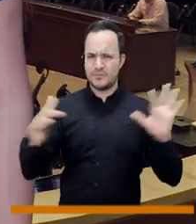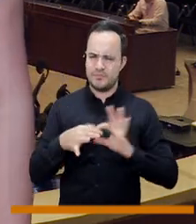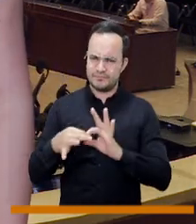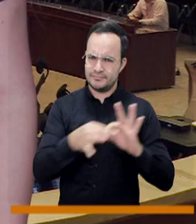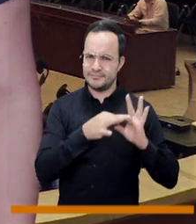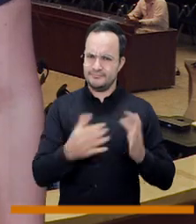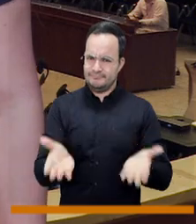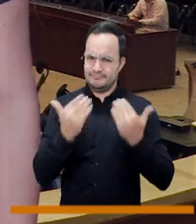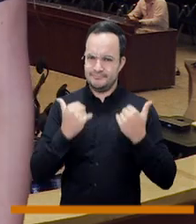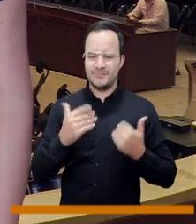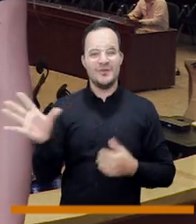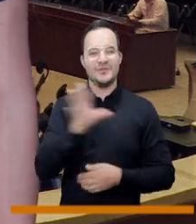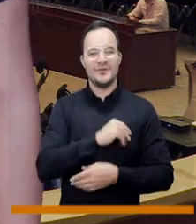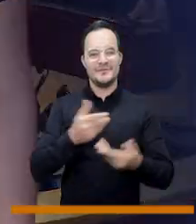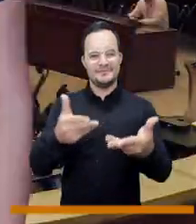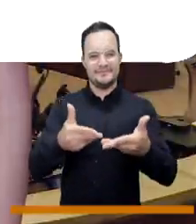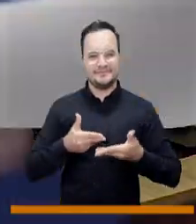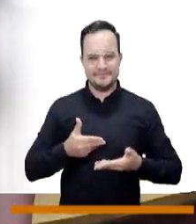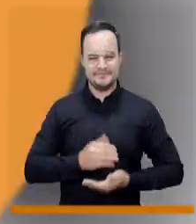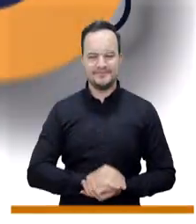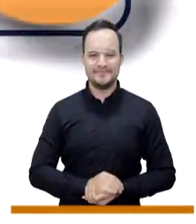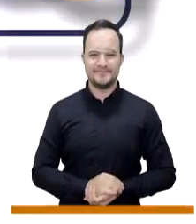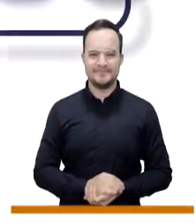hacer. Sean todos ustedes bienvenidos.